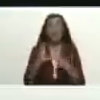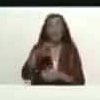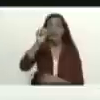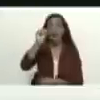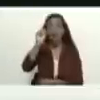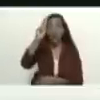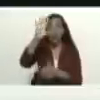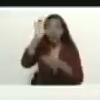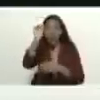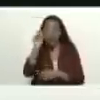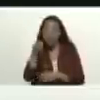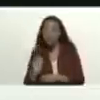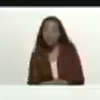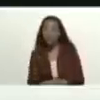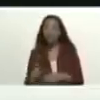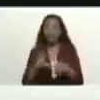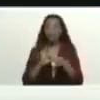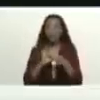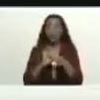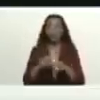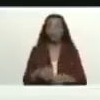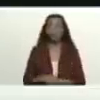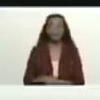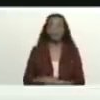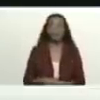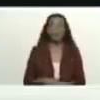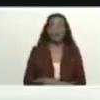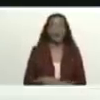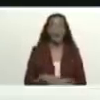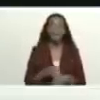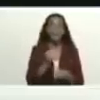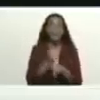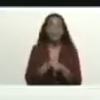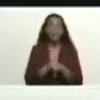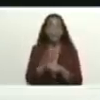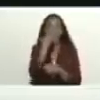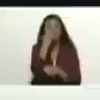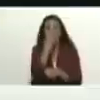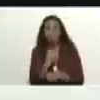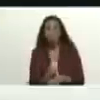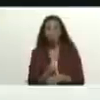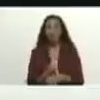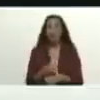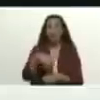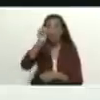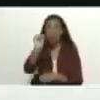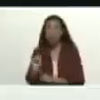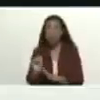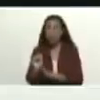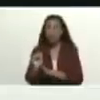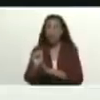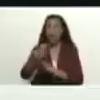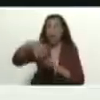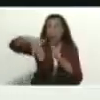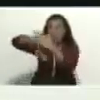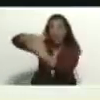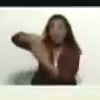y hemos visto el momento triste en que UNASUR fue bombardeada